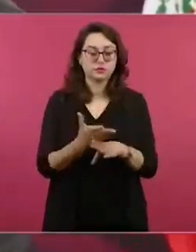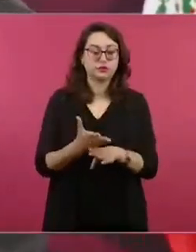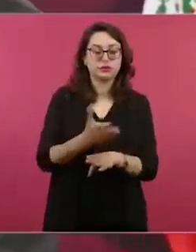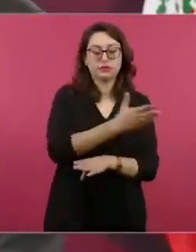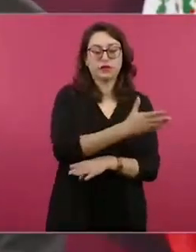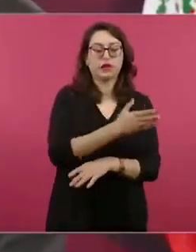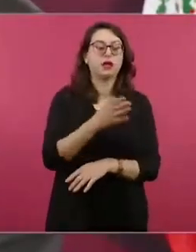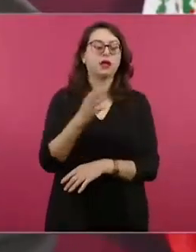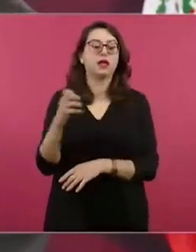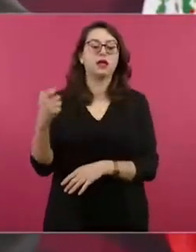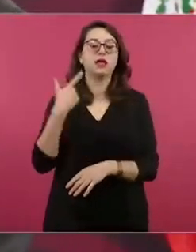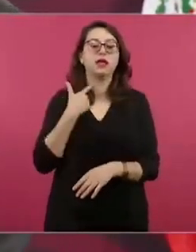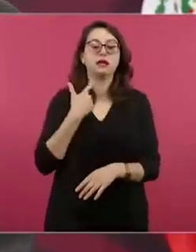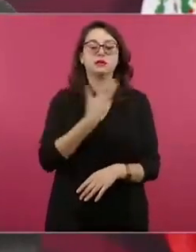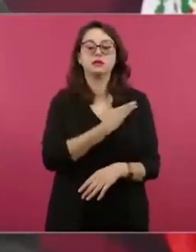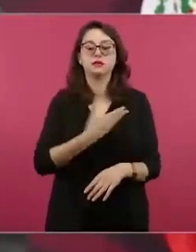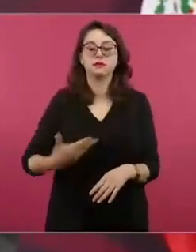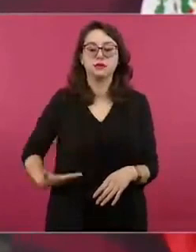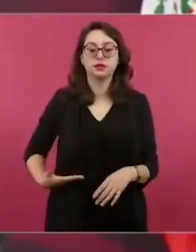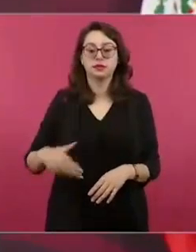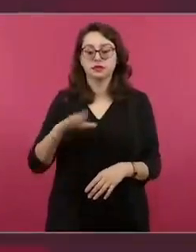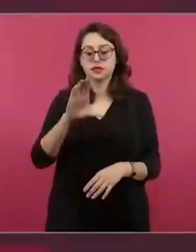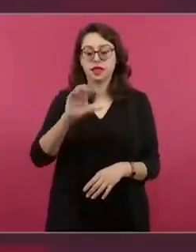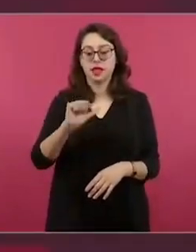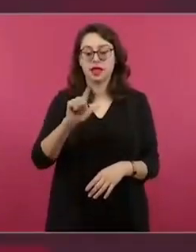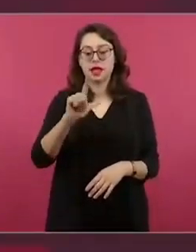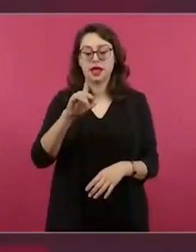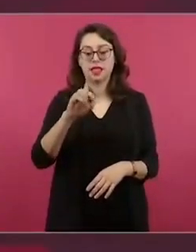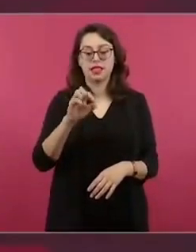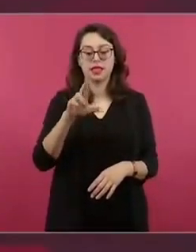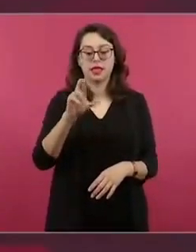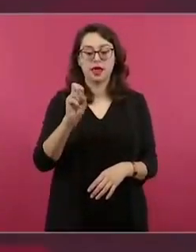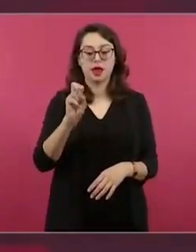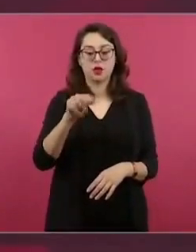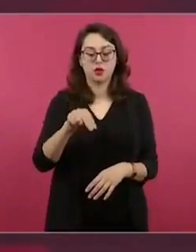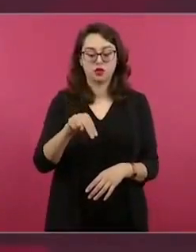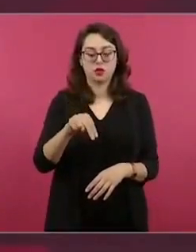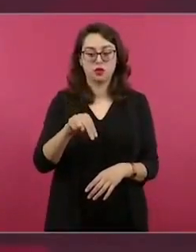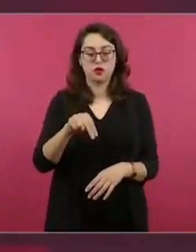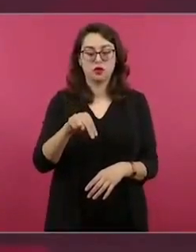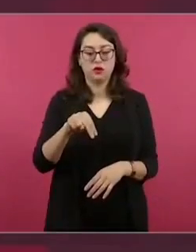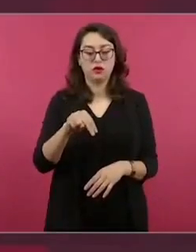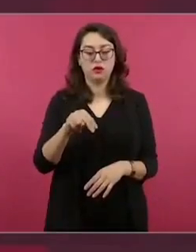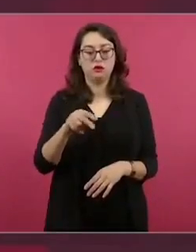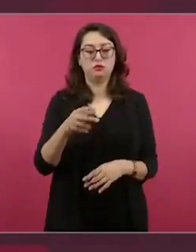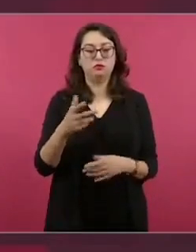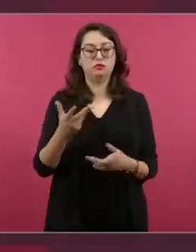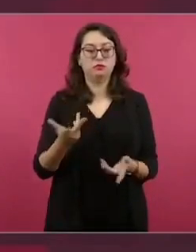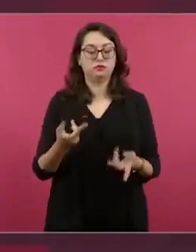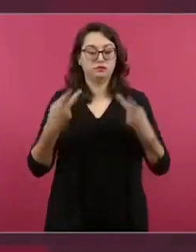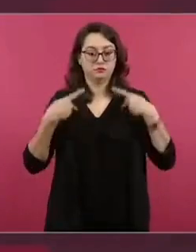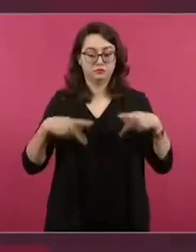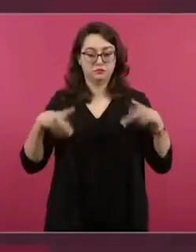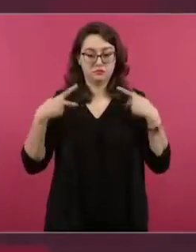en ese entonces, los